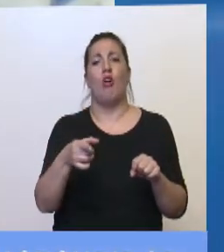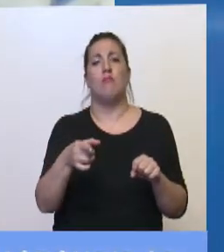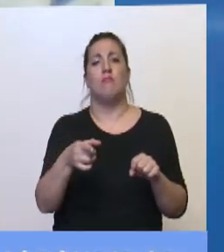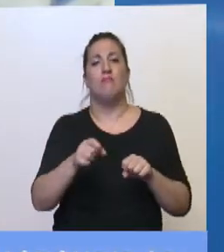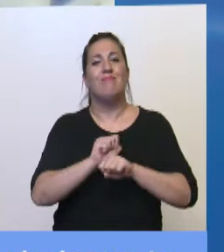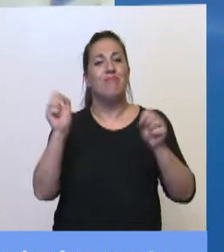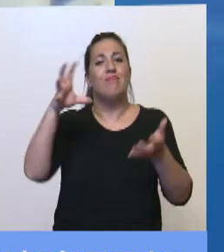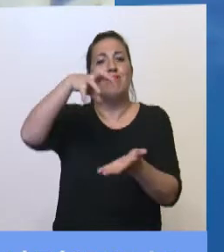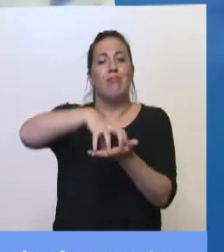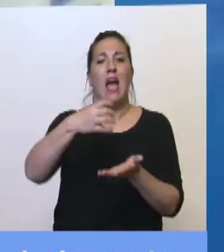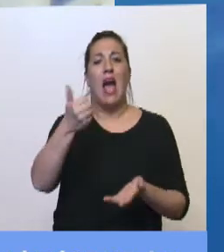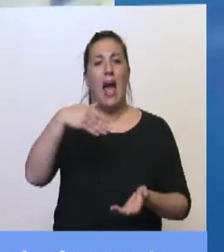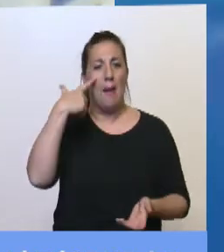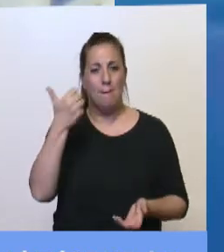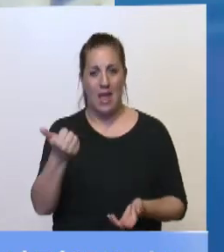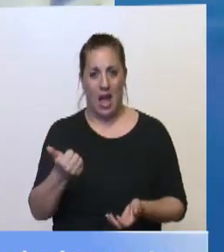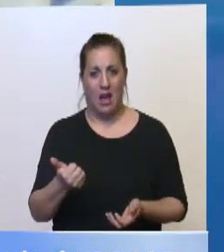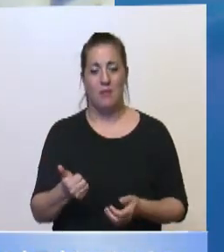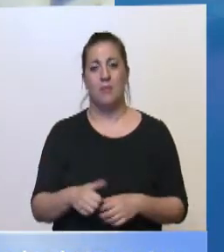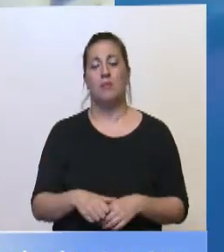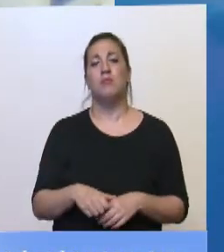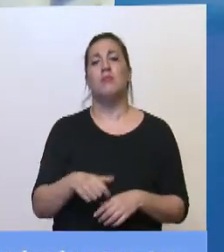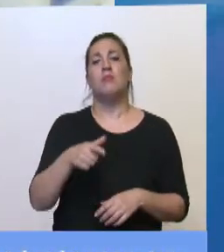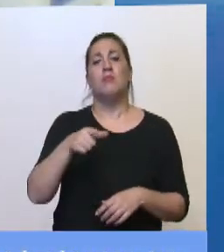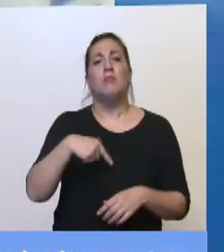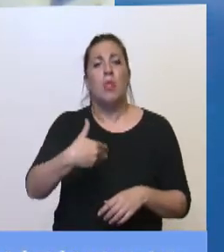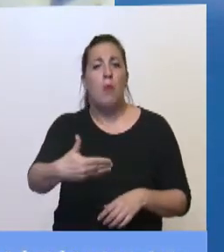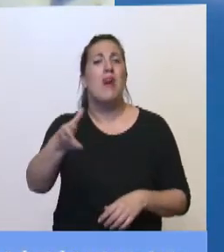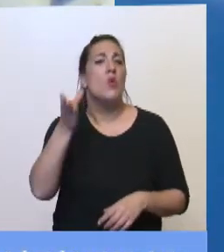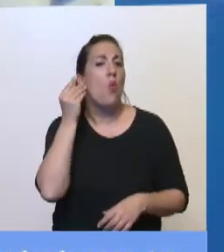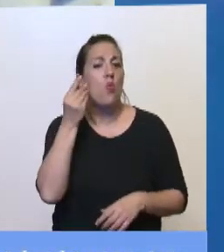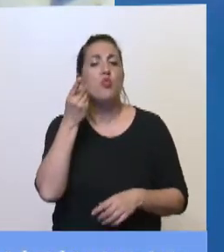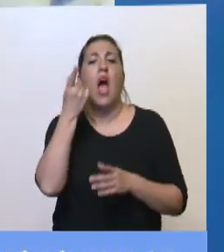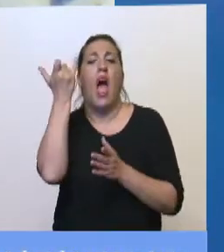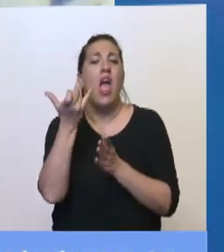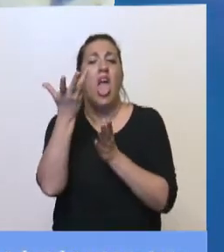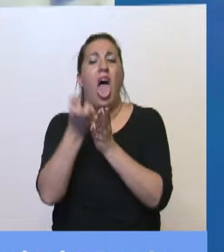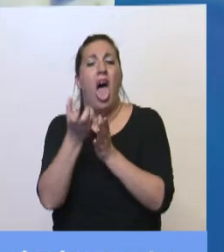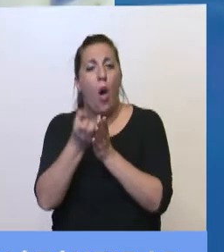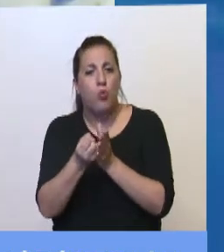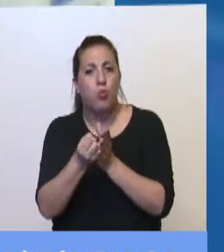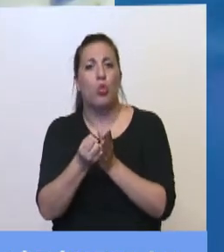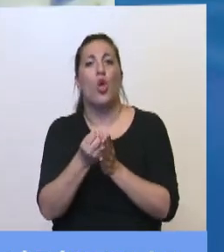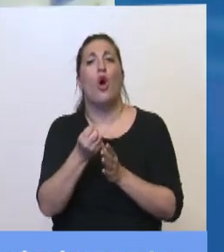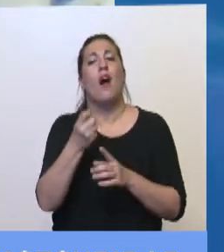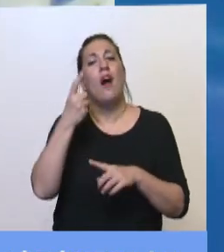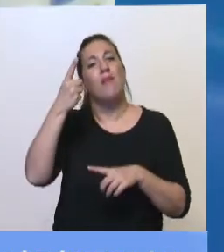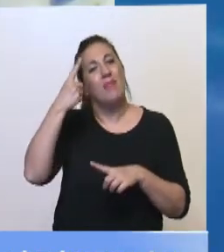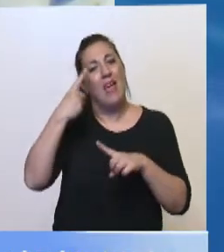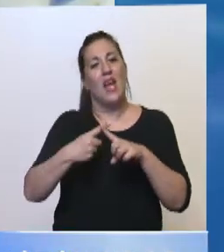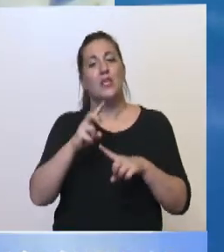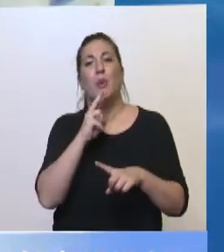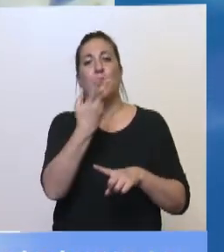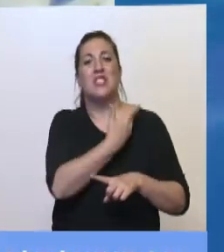sede de la AMIA. Y días pasados escuchamos un audio del anterior vicepresidente de la